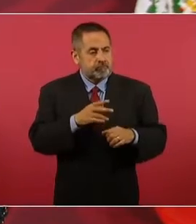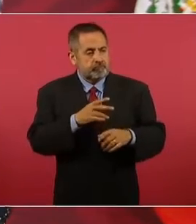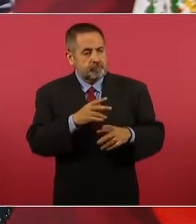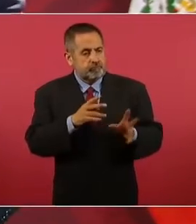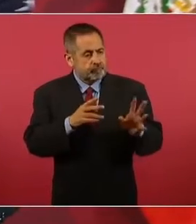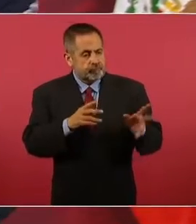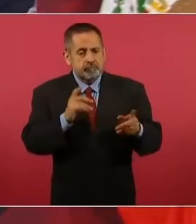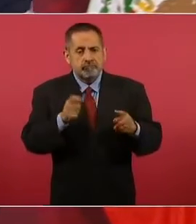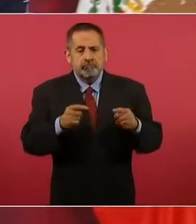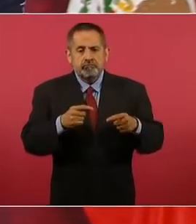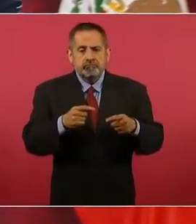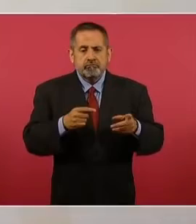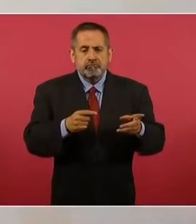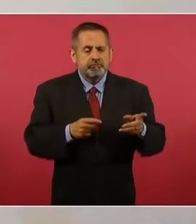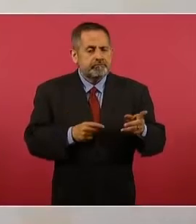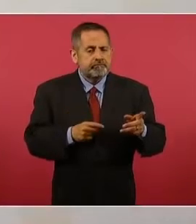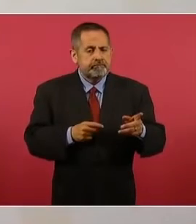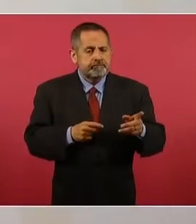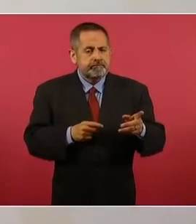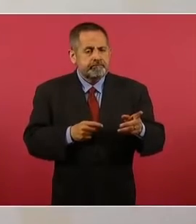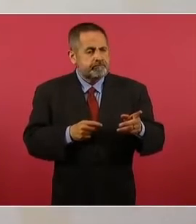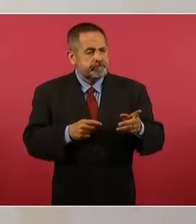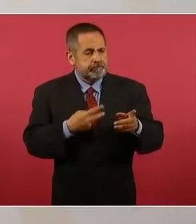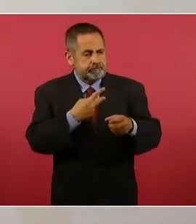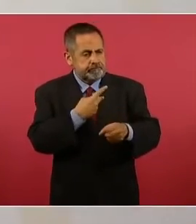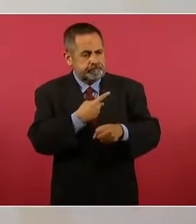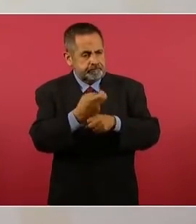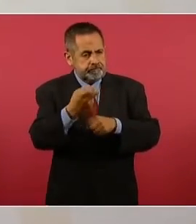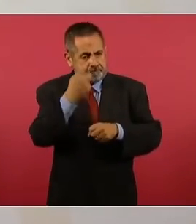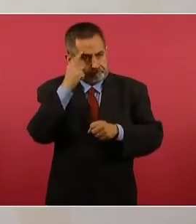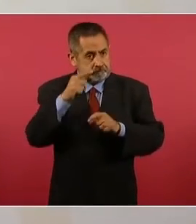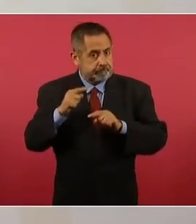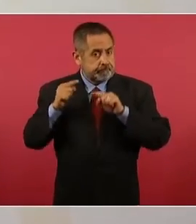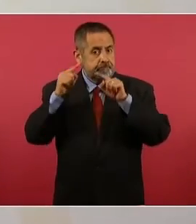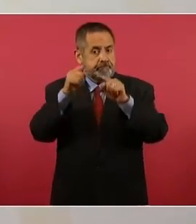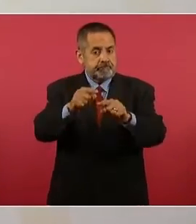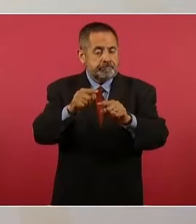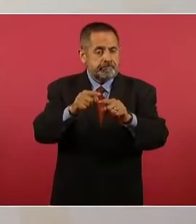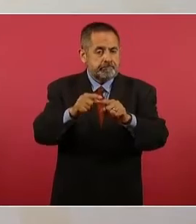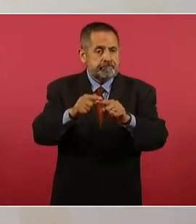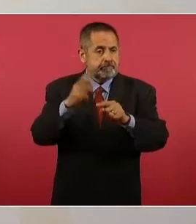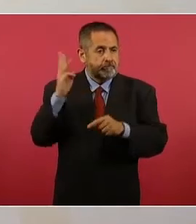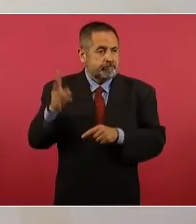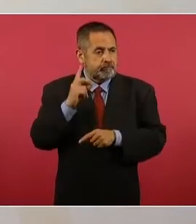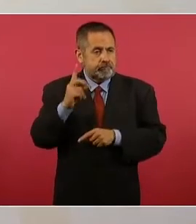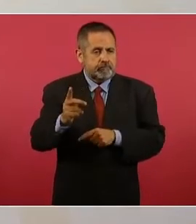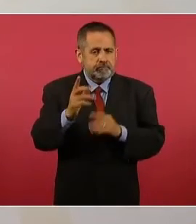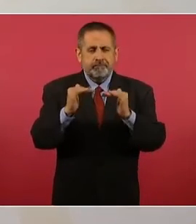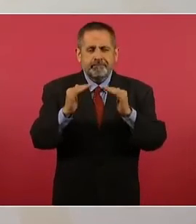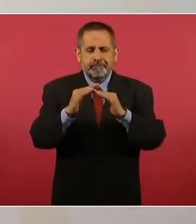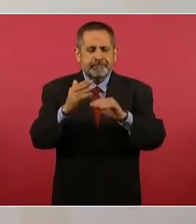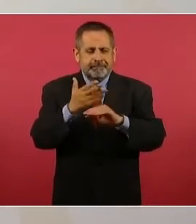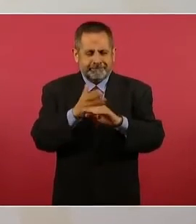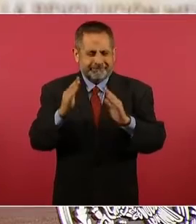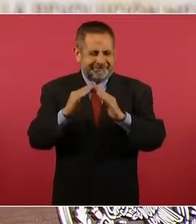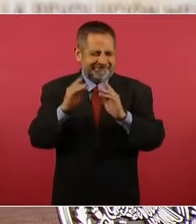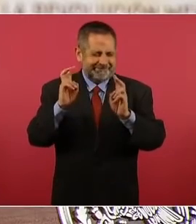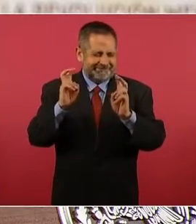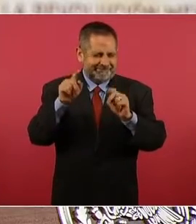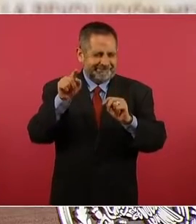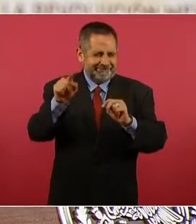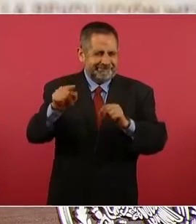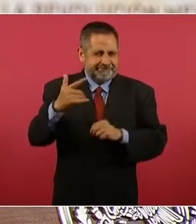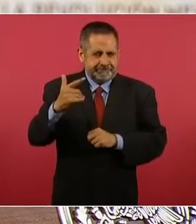para visitar la Casa Blanca en julio para un